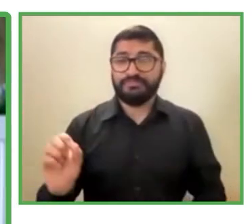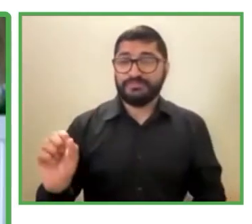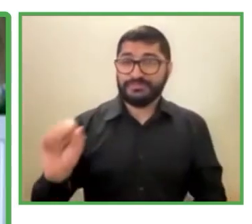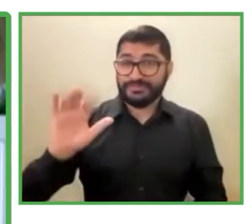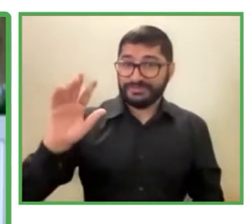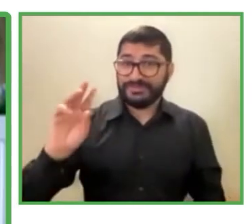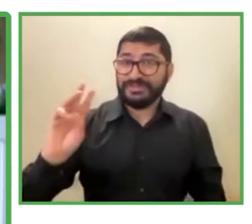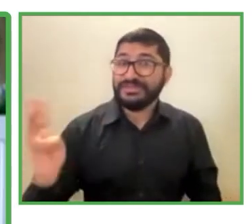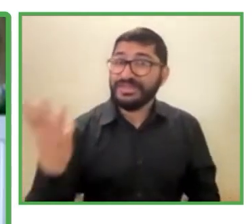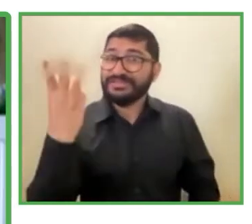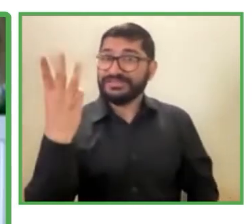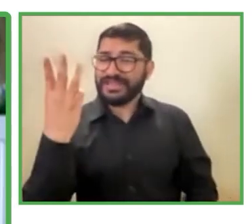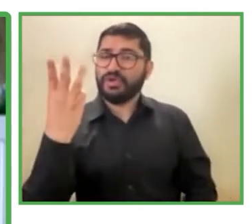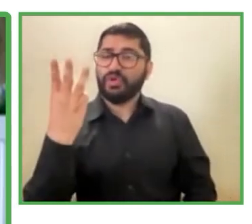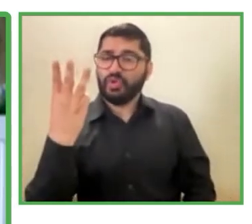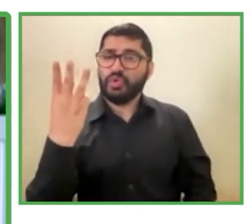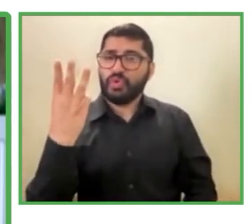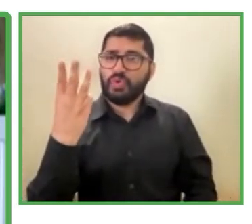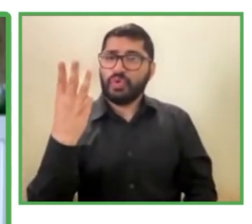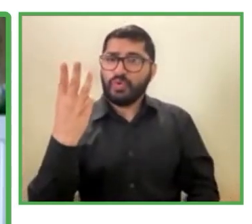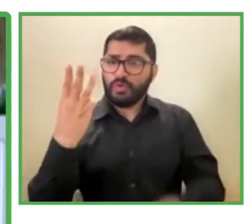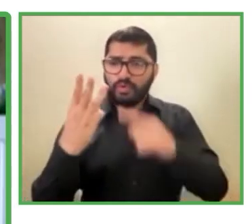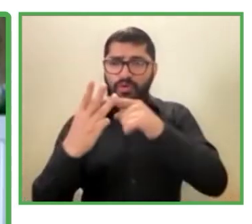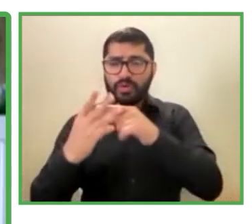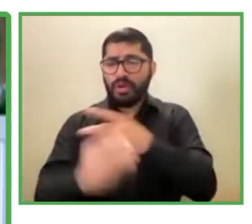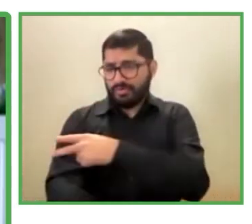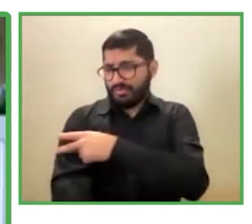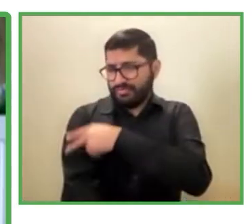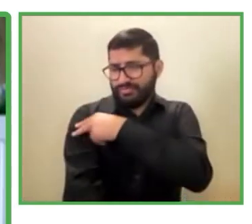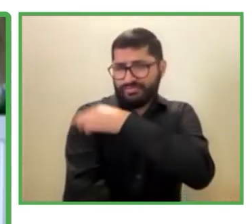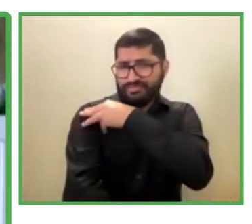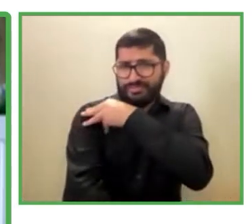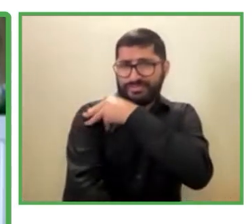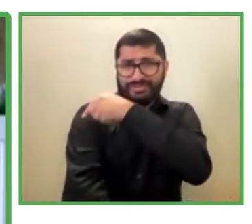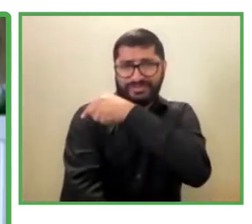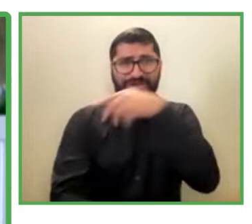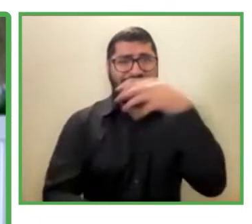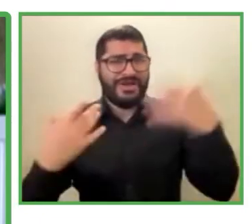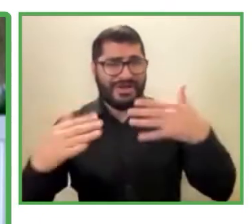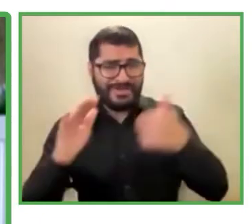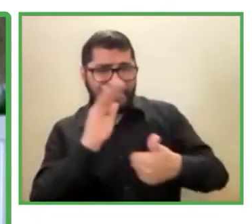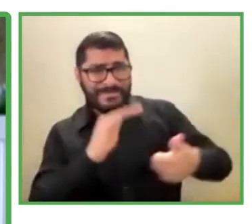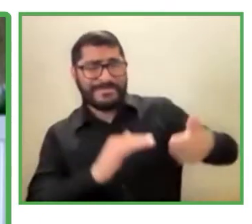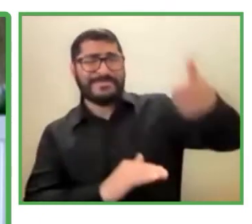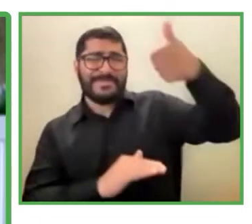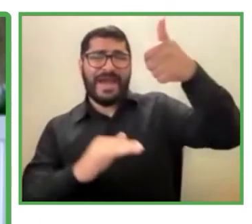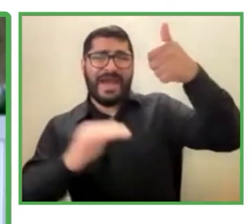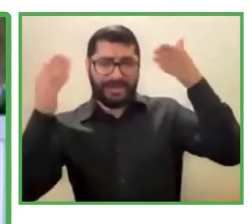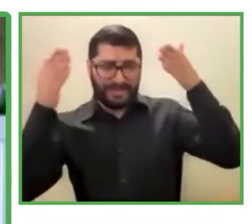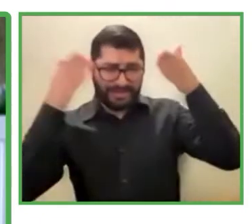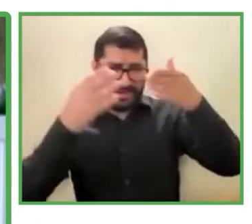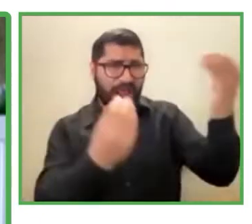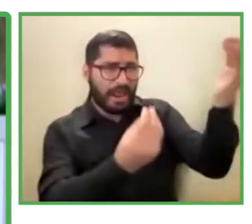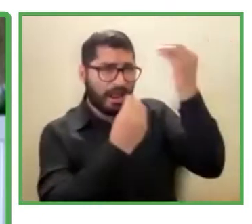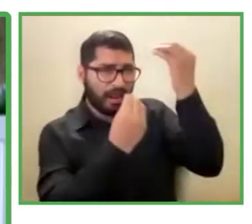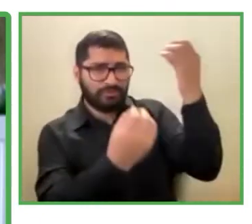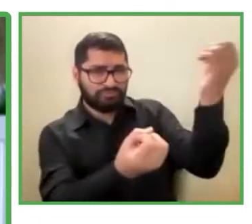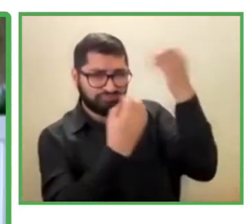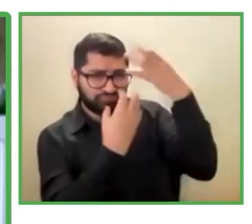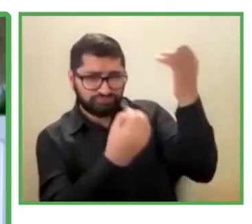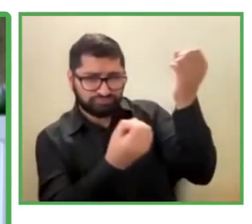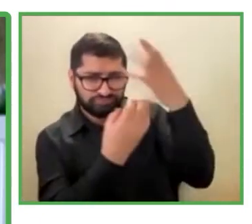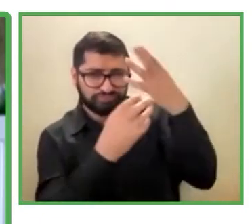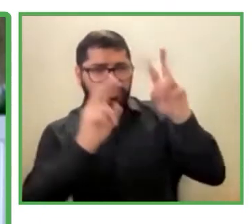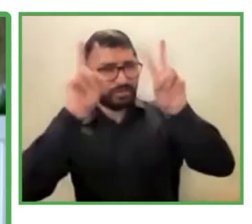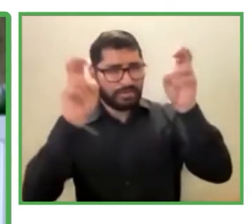Digamos que las personas que tienen mayor capacitación en cuestión profesional son las personas ciegas y son las personas con